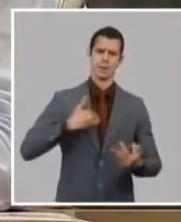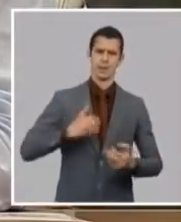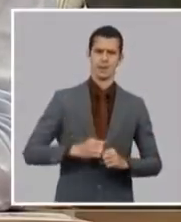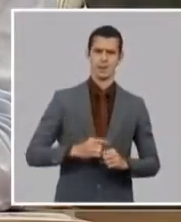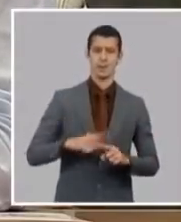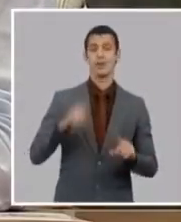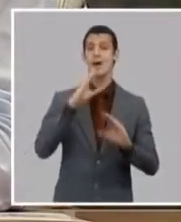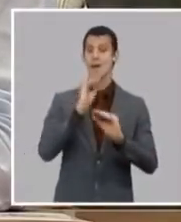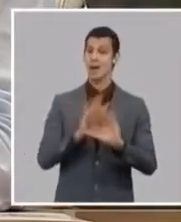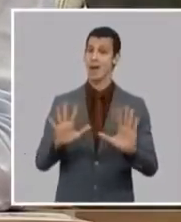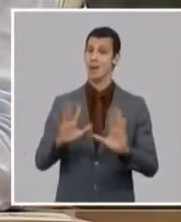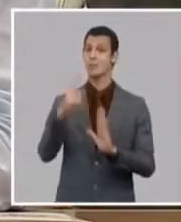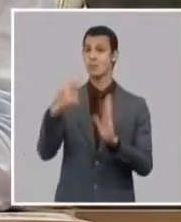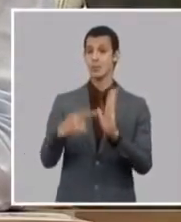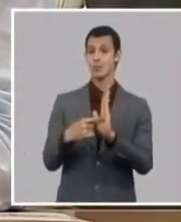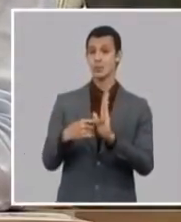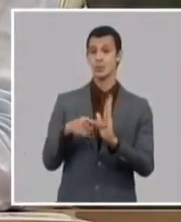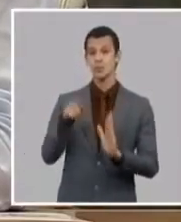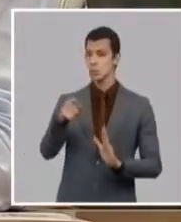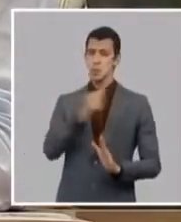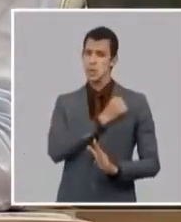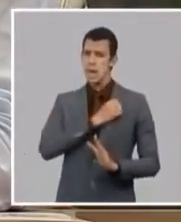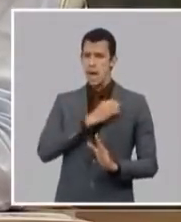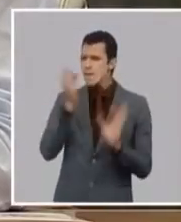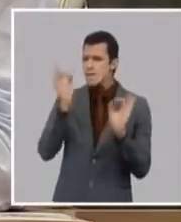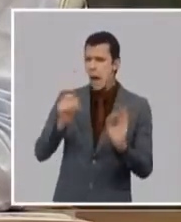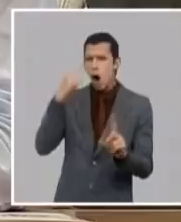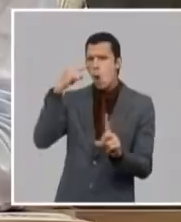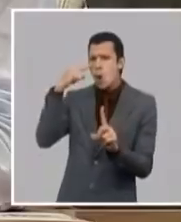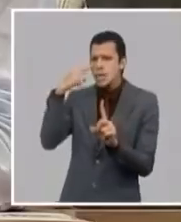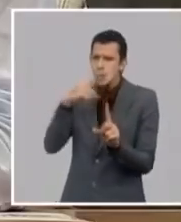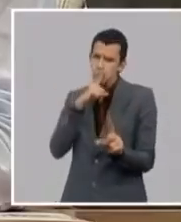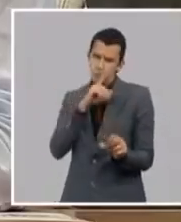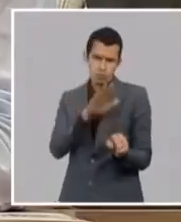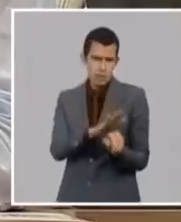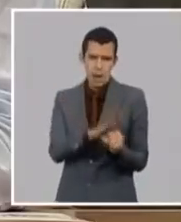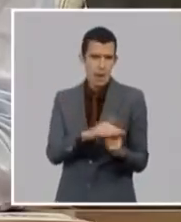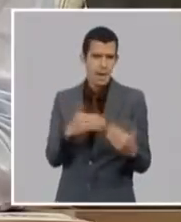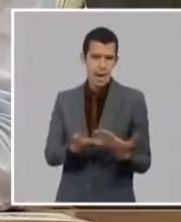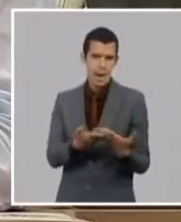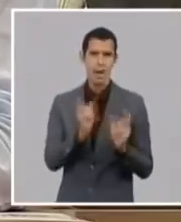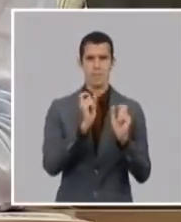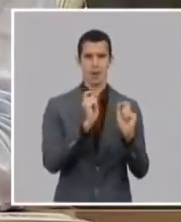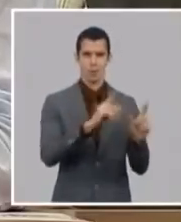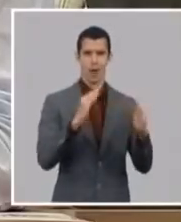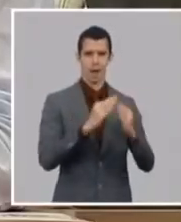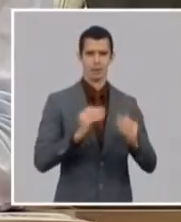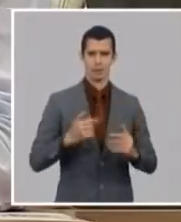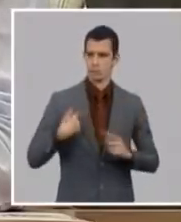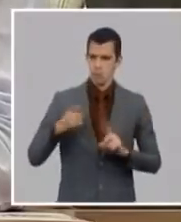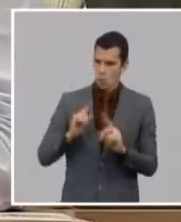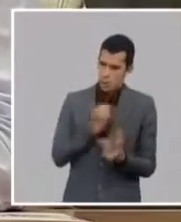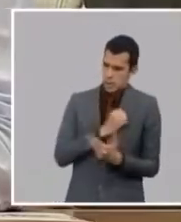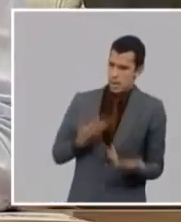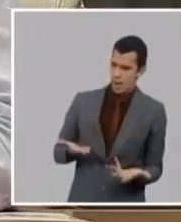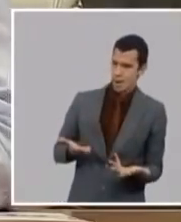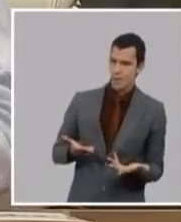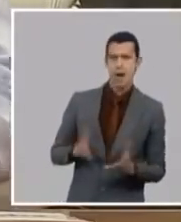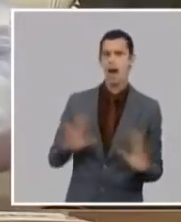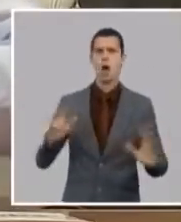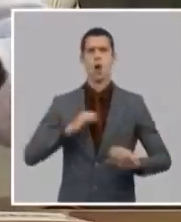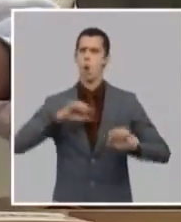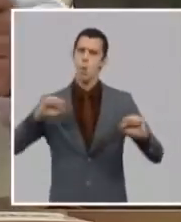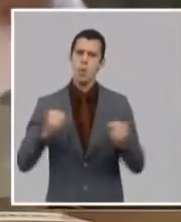usted dirá que lo que le interesa es quedarse con mi casa y que por eso fue que usted me puso a mí en esta situación tan crítica